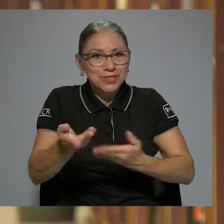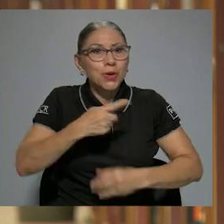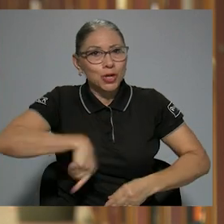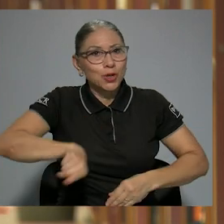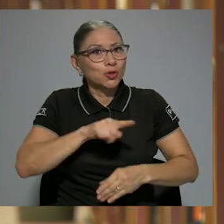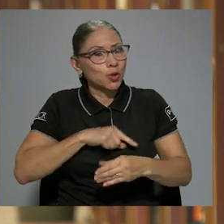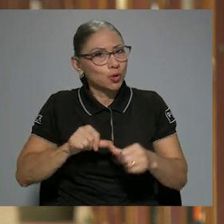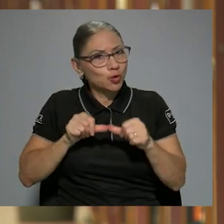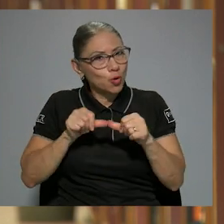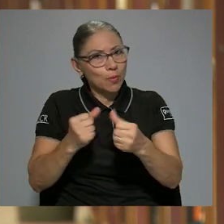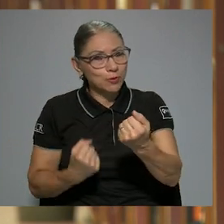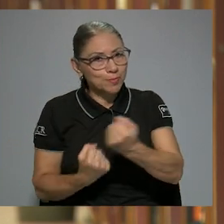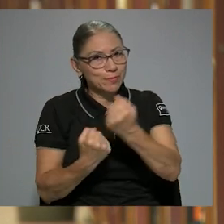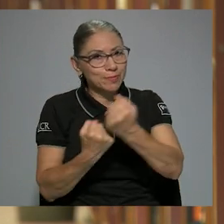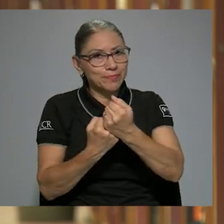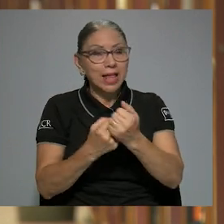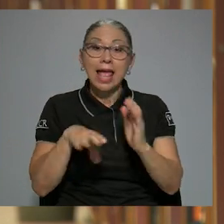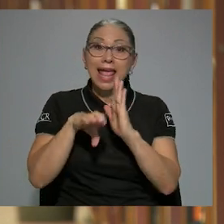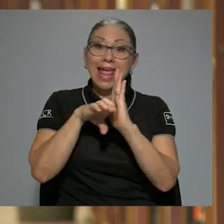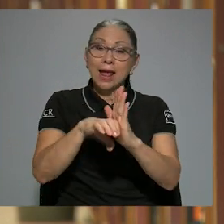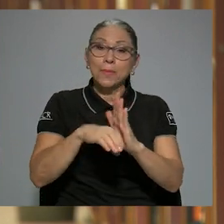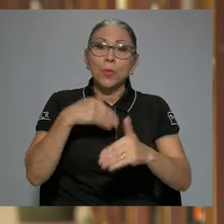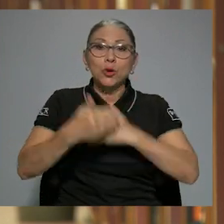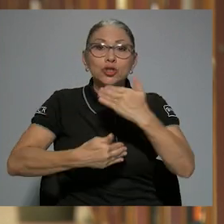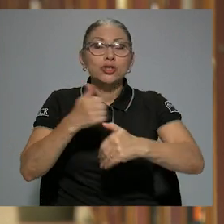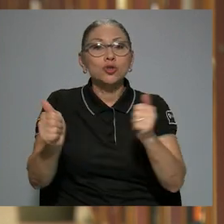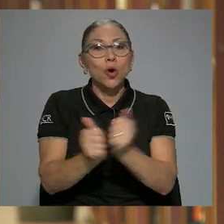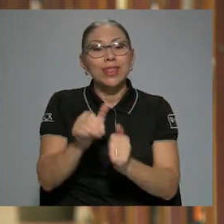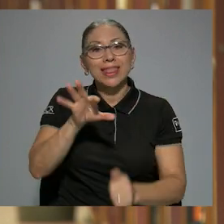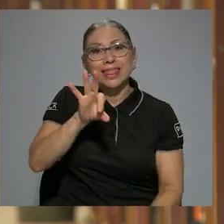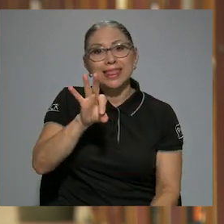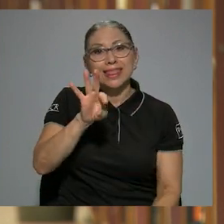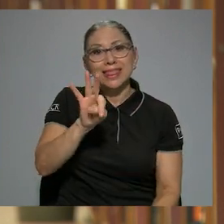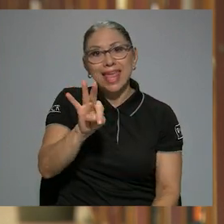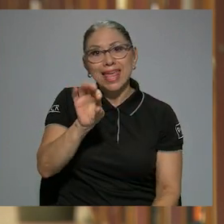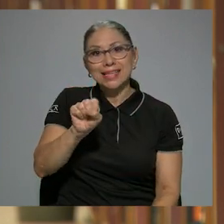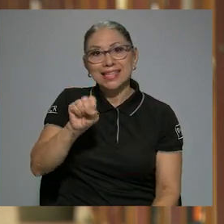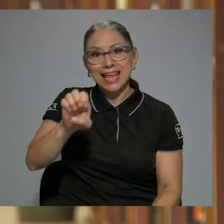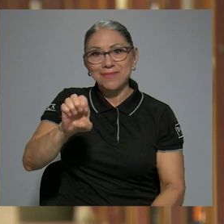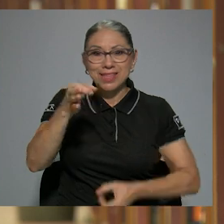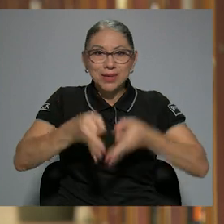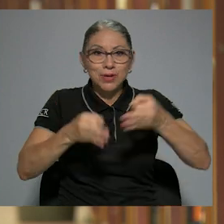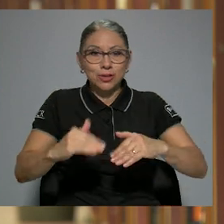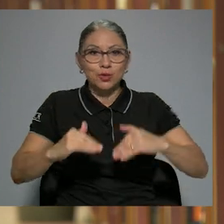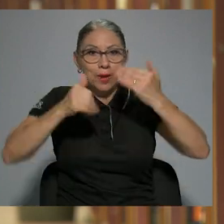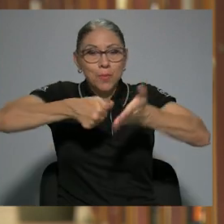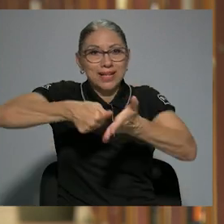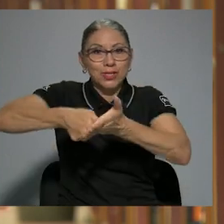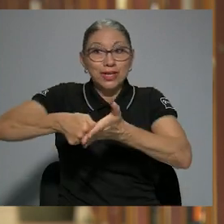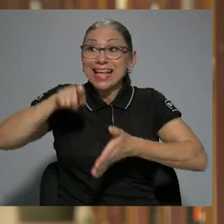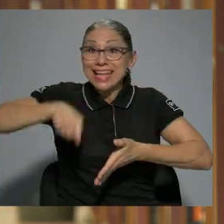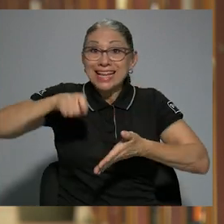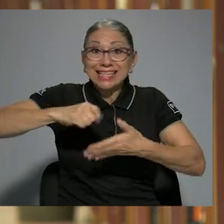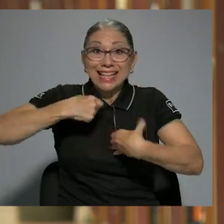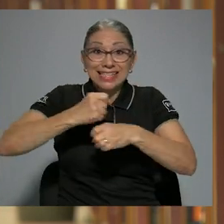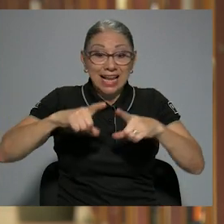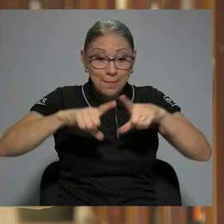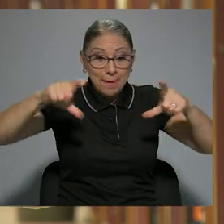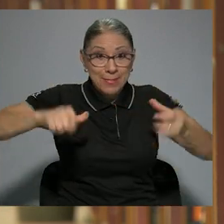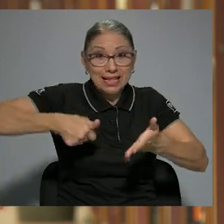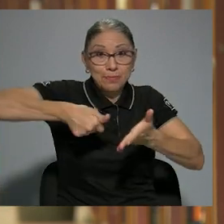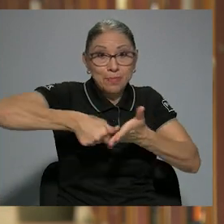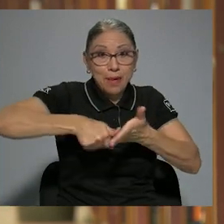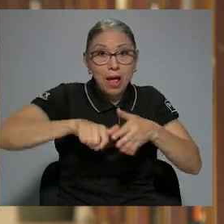servicio y nosotros seguimos aportando en ese aspecto. Hay procesos, por ejemplo, con el Tribunal de Elecciones que se necesita para hacer